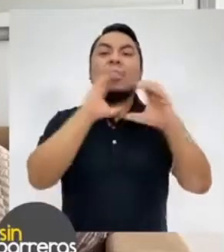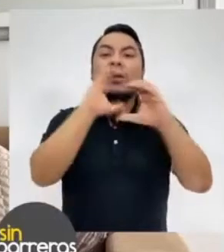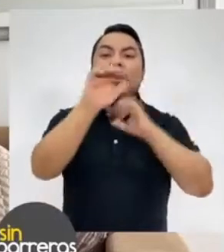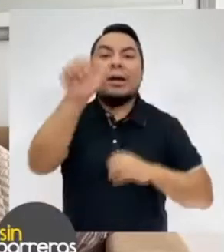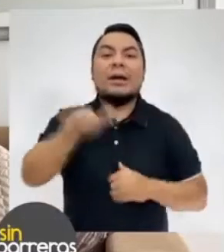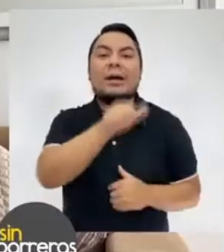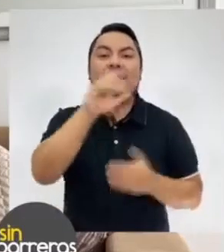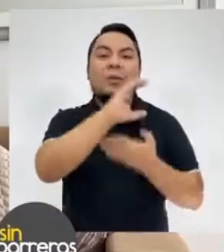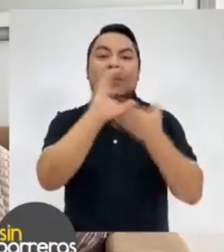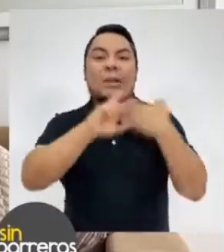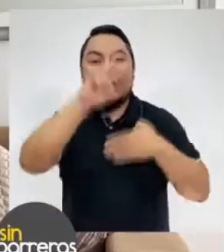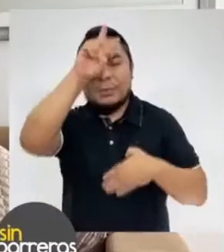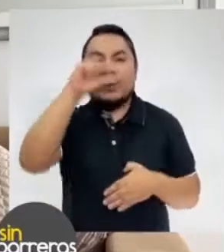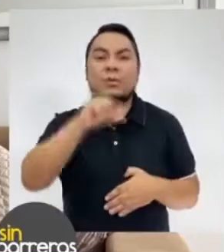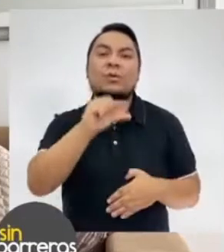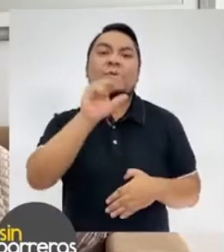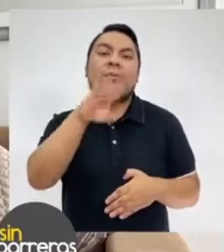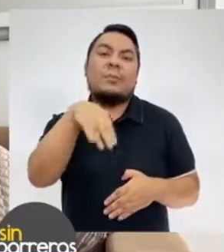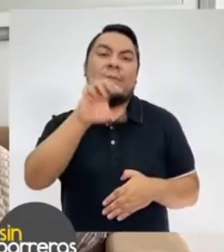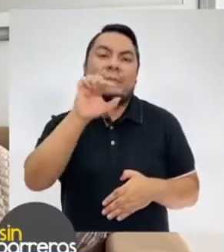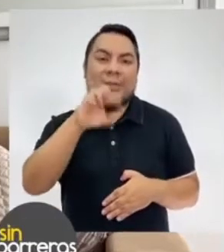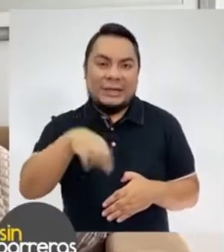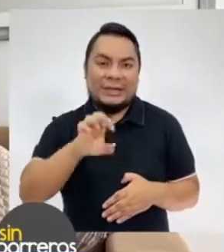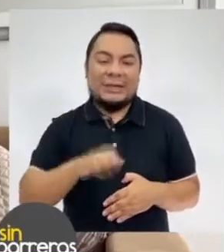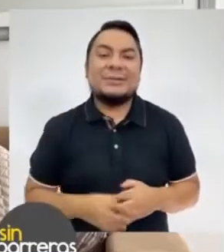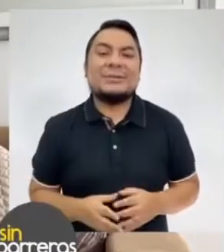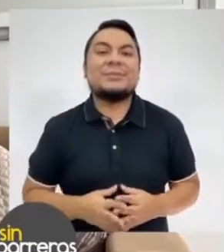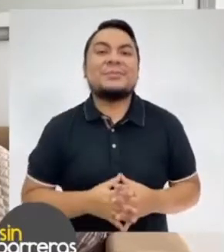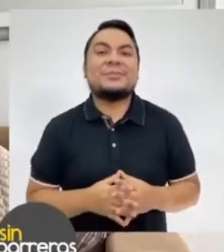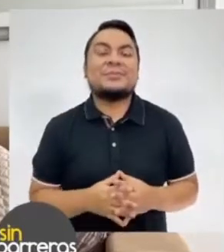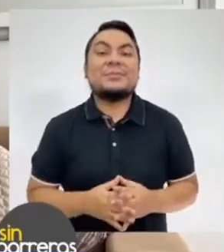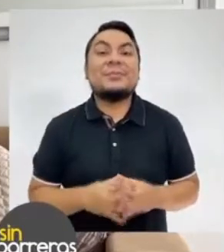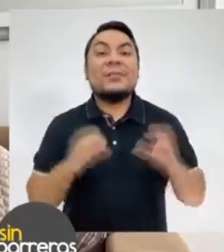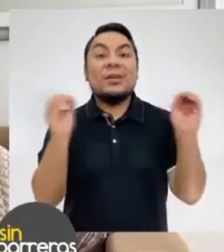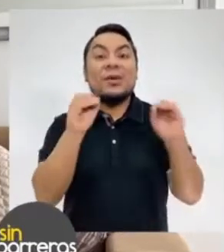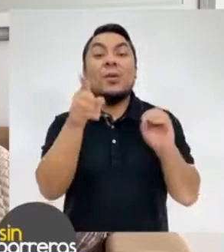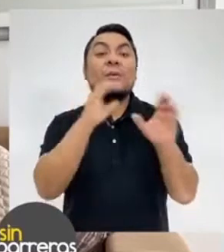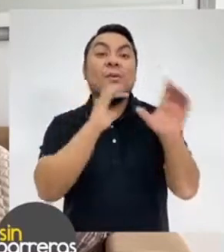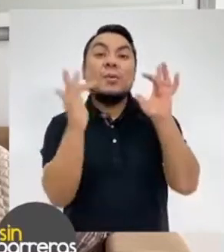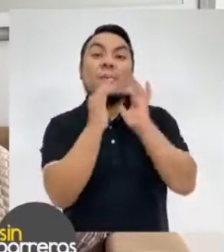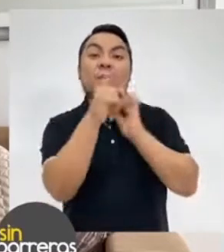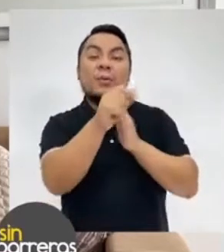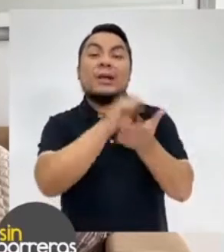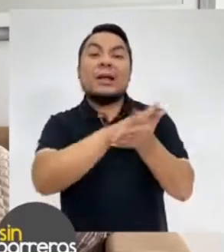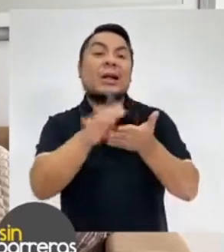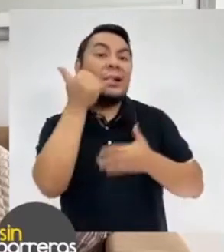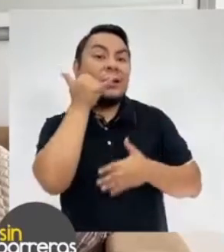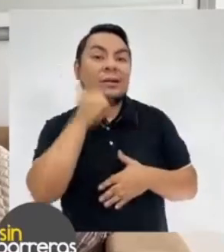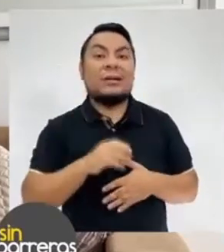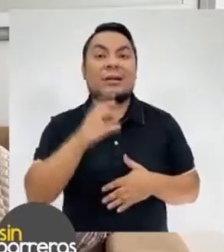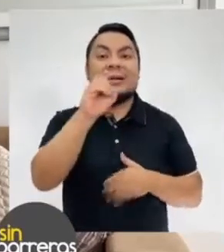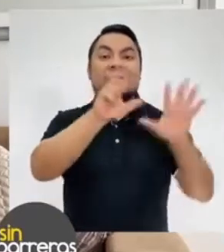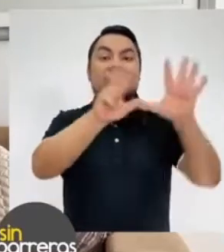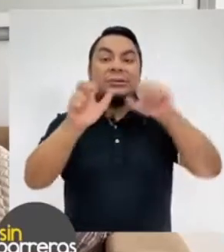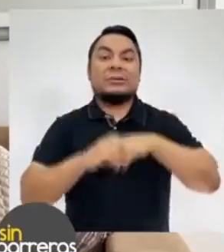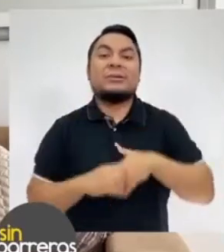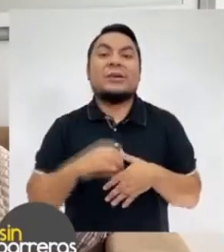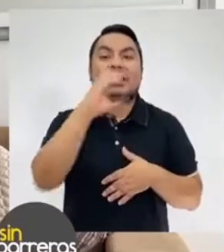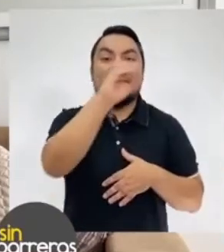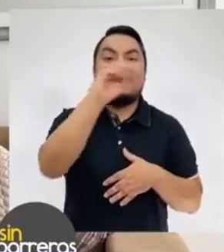comunicaciones arroba conadis peru.gov.pe o comunicarse con su línea gratuita